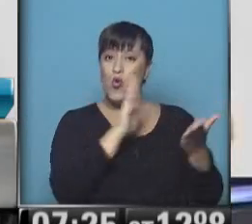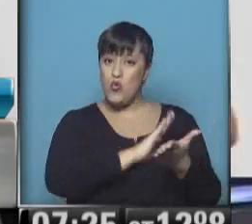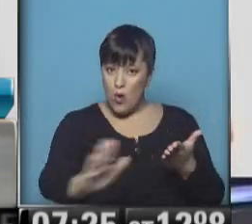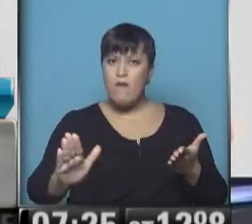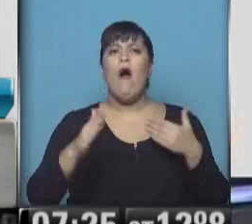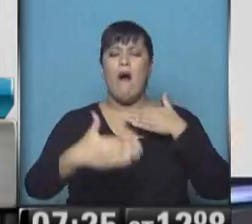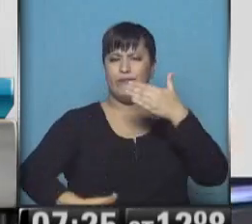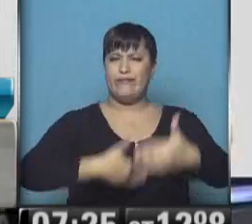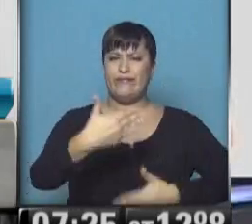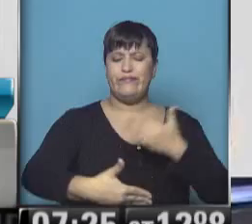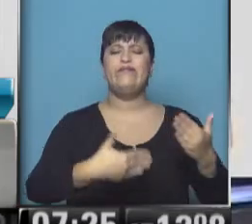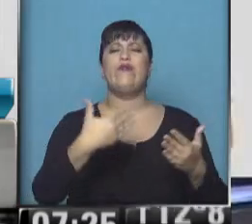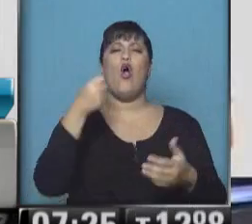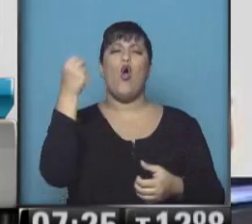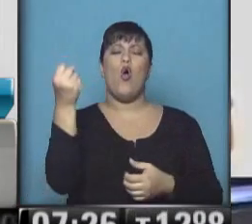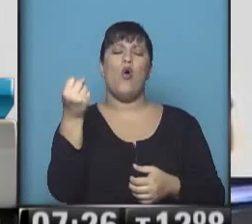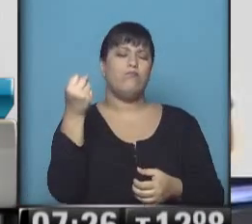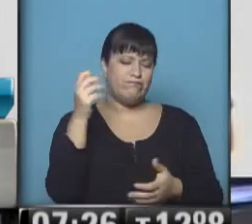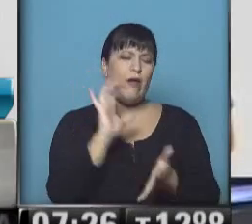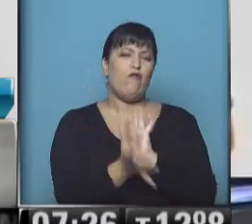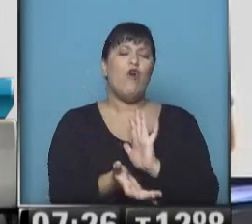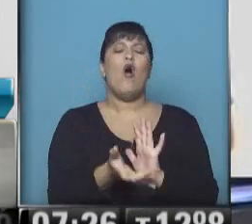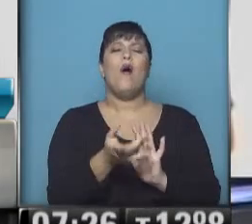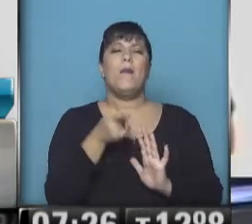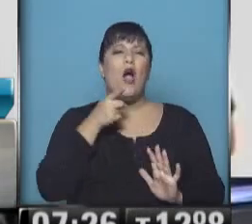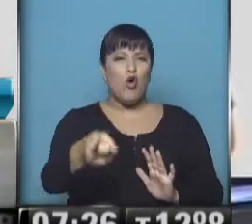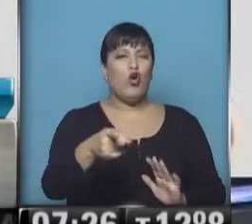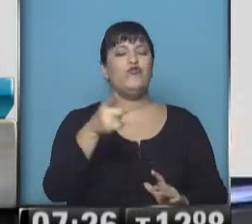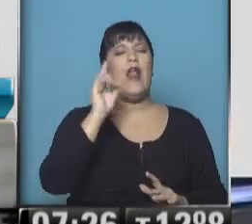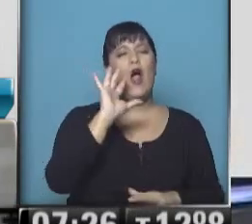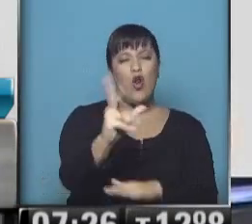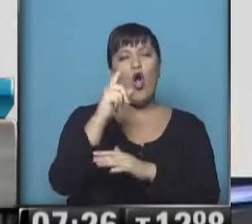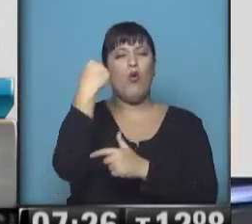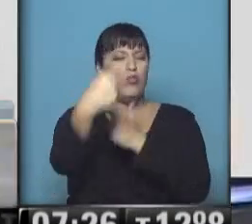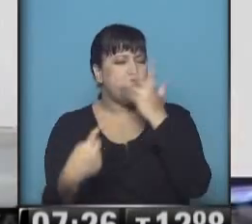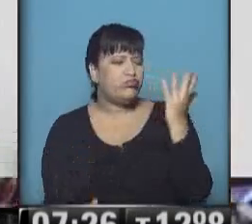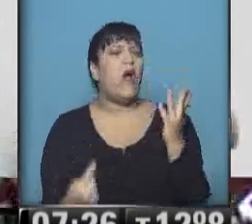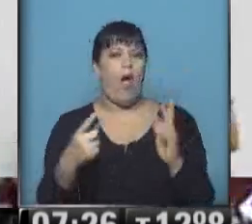más eficiente la lucha contra el delito y en especial contra el crimen organizado. Gracias.